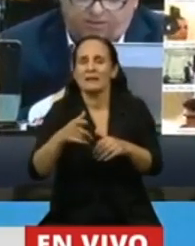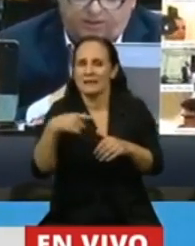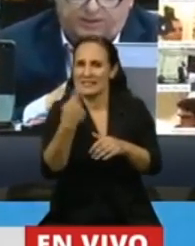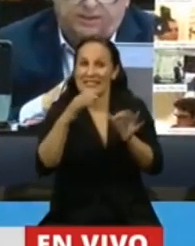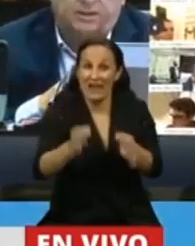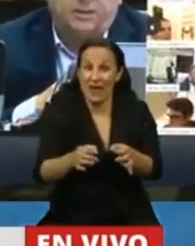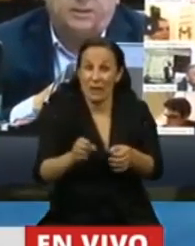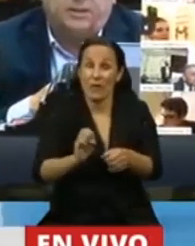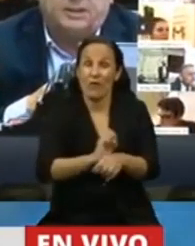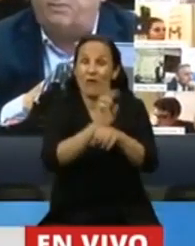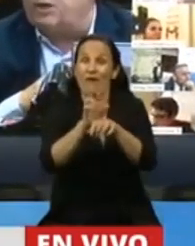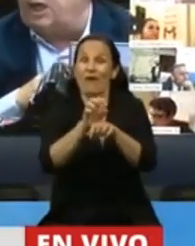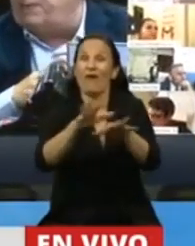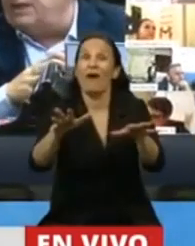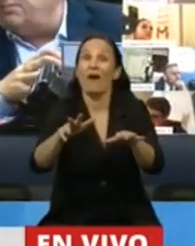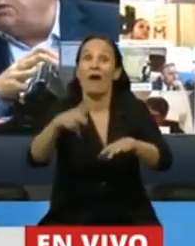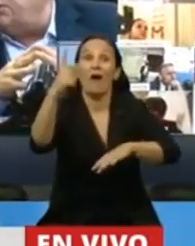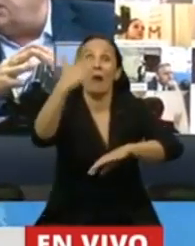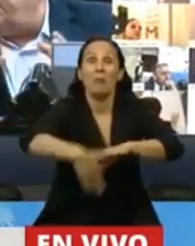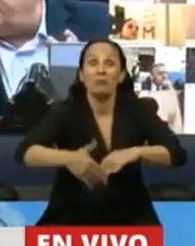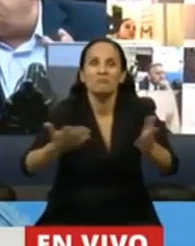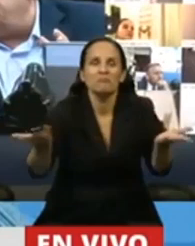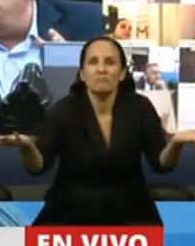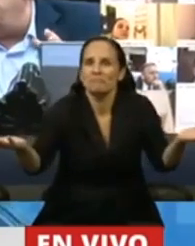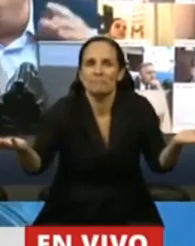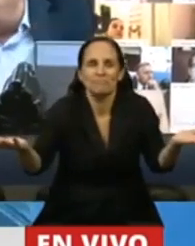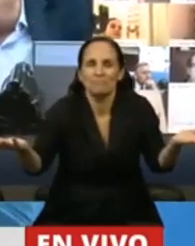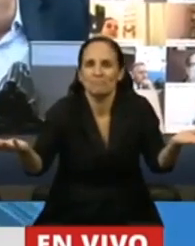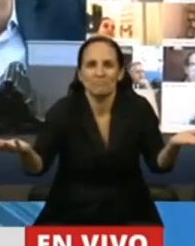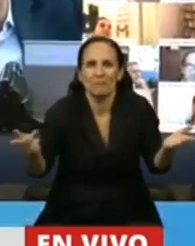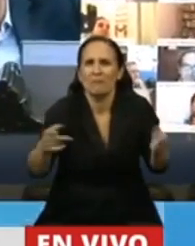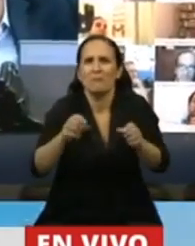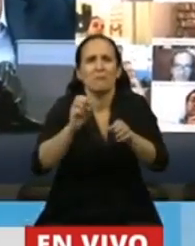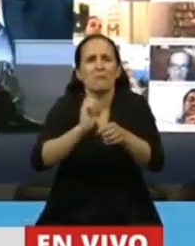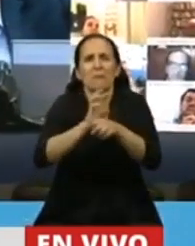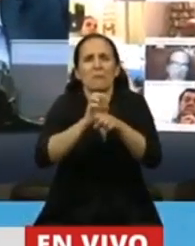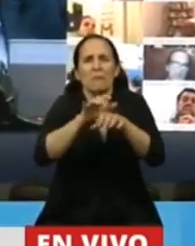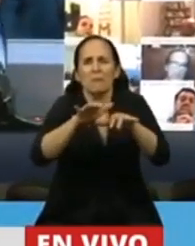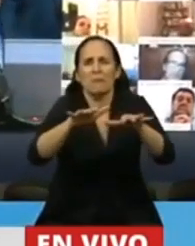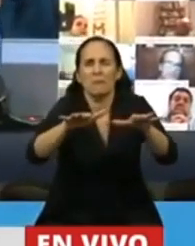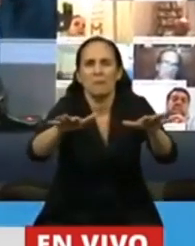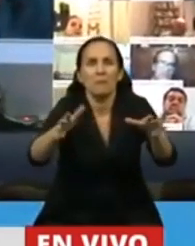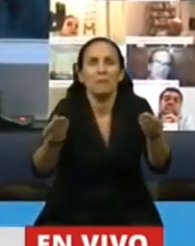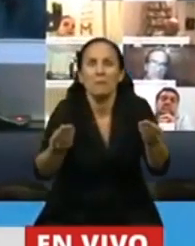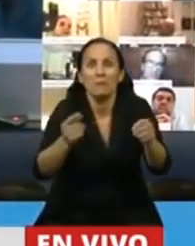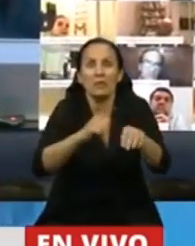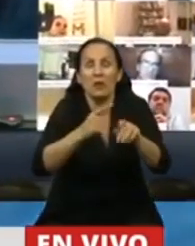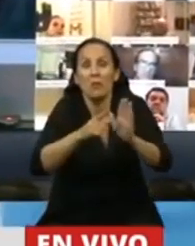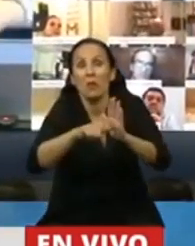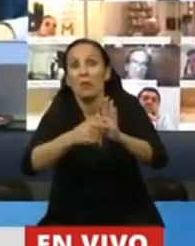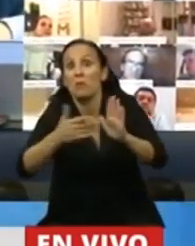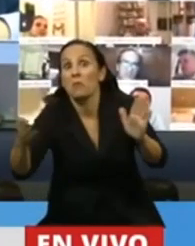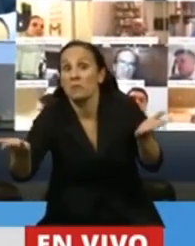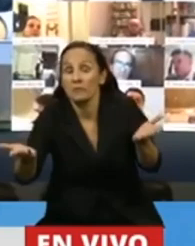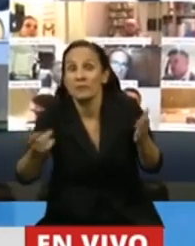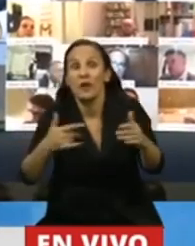que las pandemias no tienen fecha. Las pandemias duran. Y ojalá la curva se siga inclinando hacia abajo y